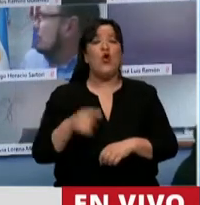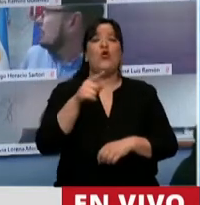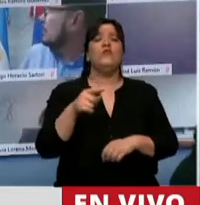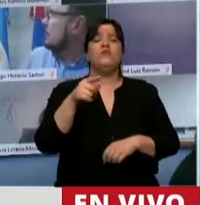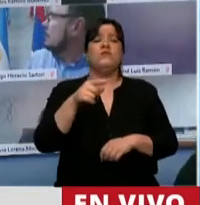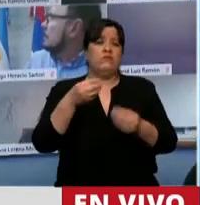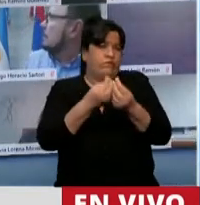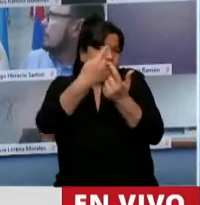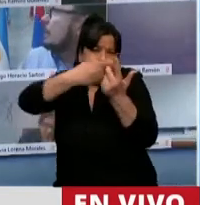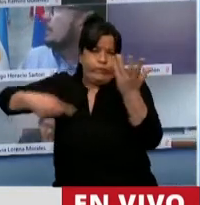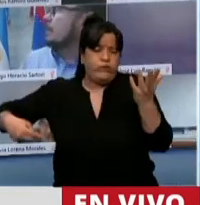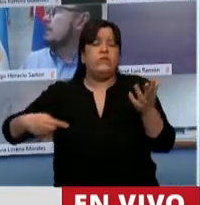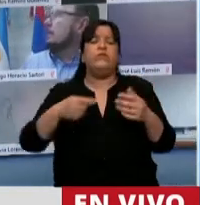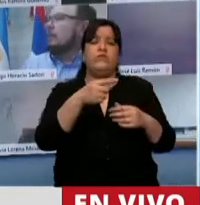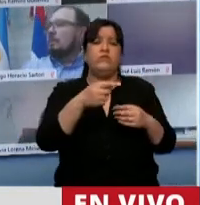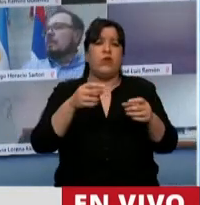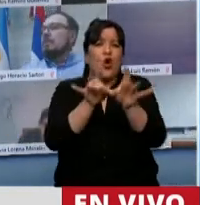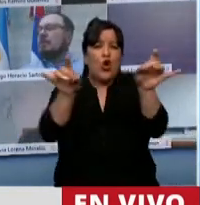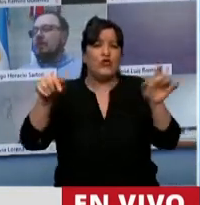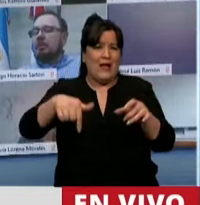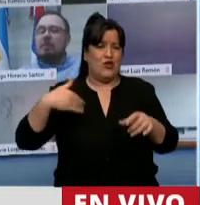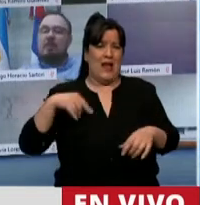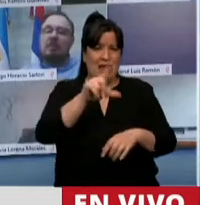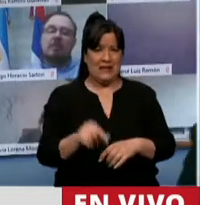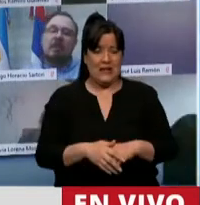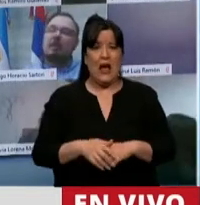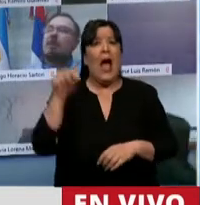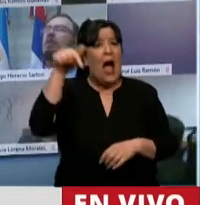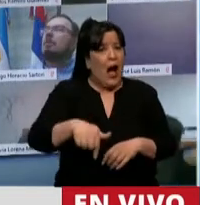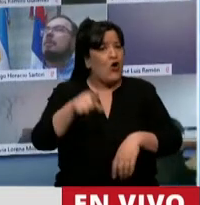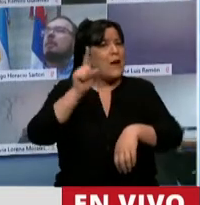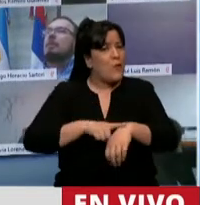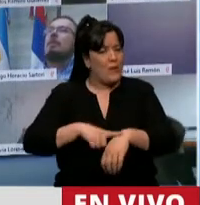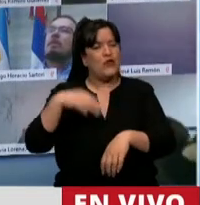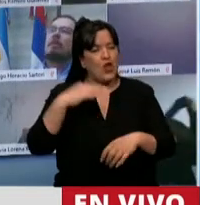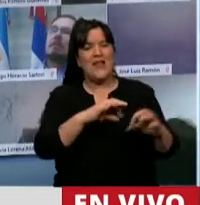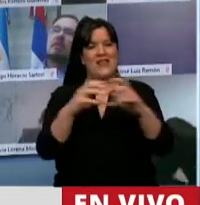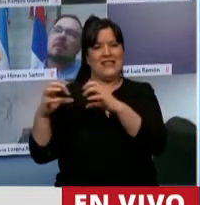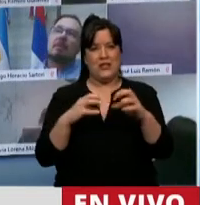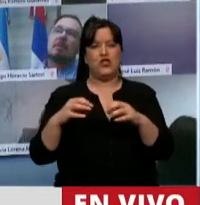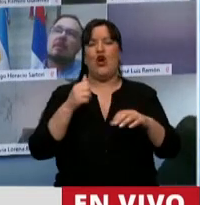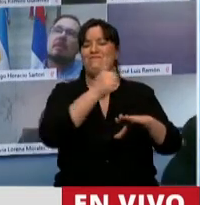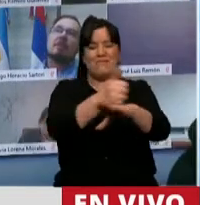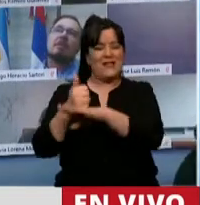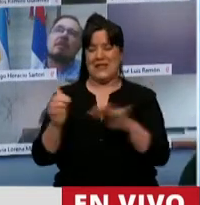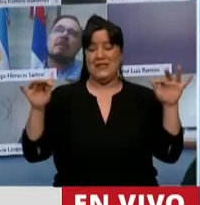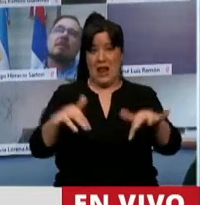.239 contagios en la Argentina. ¿Ahora es el momento de hacer las sesiones presenciales?